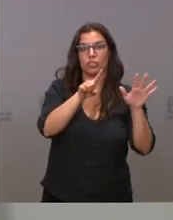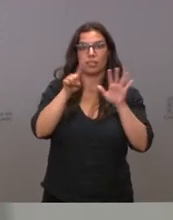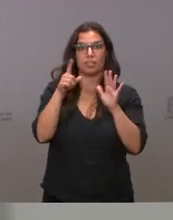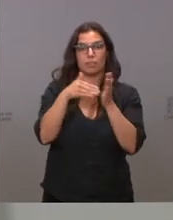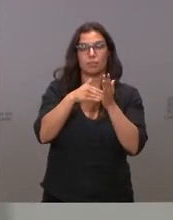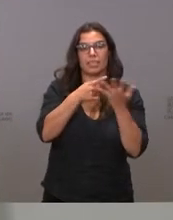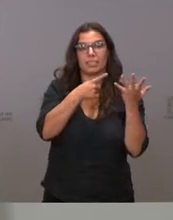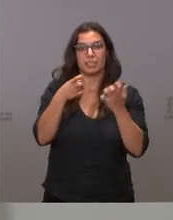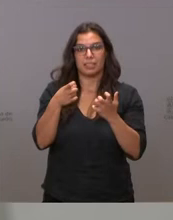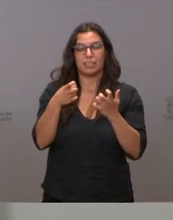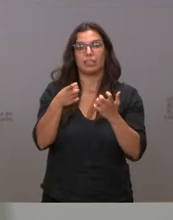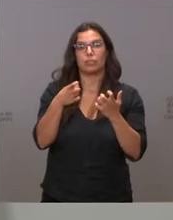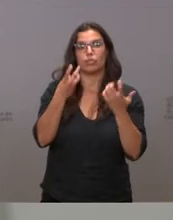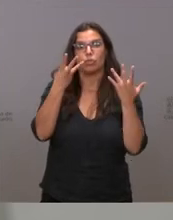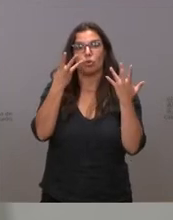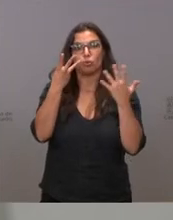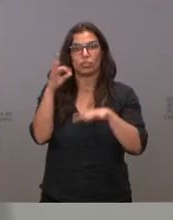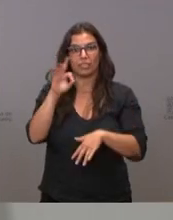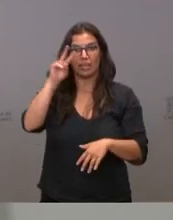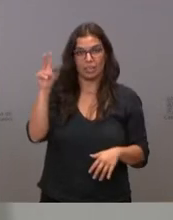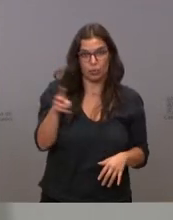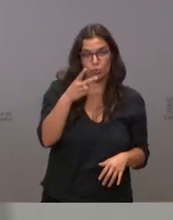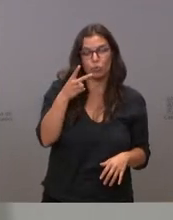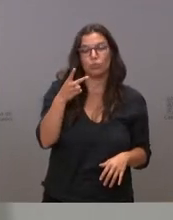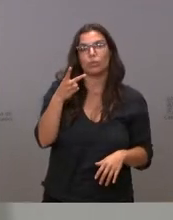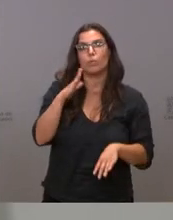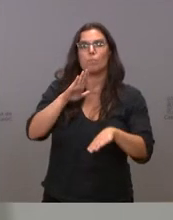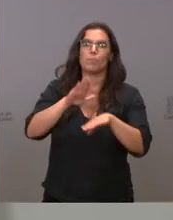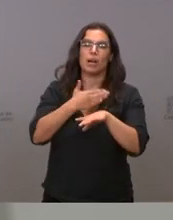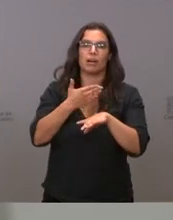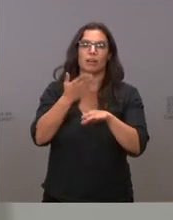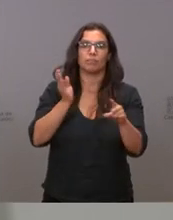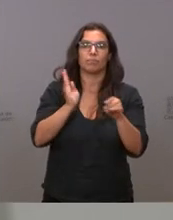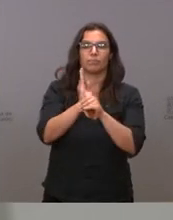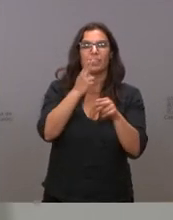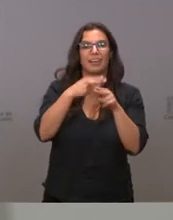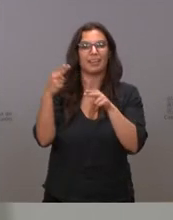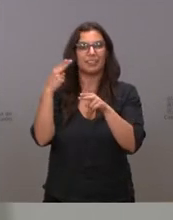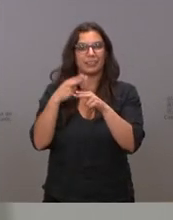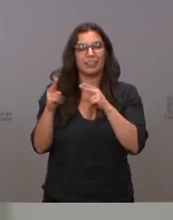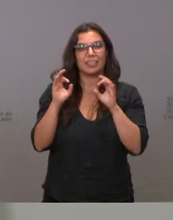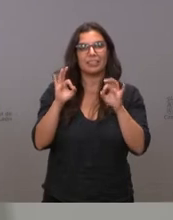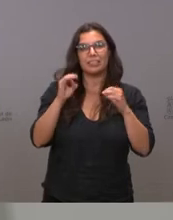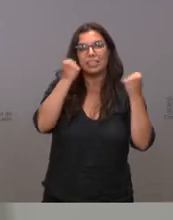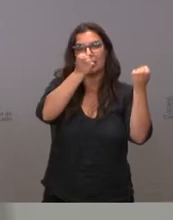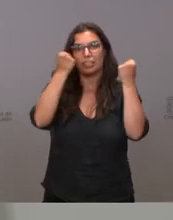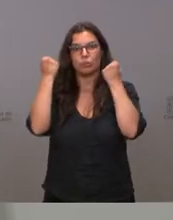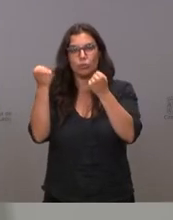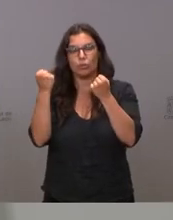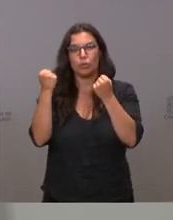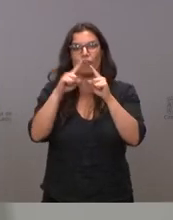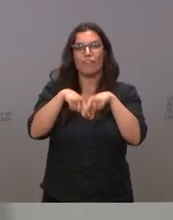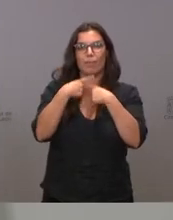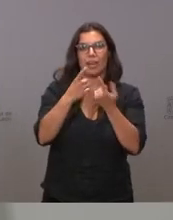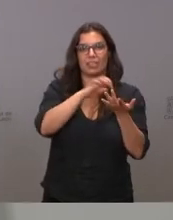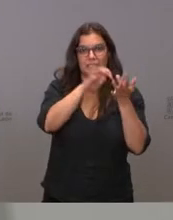.680 euros para financiar las actividades de la institución ferial de Castilla y